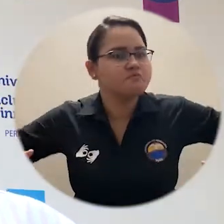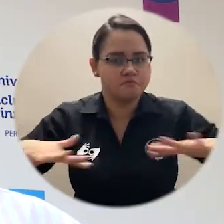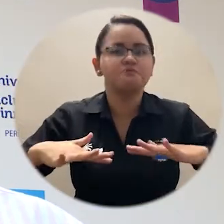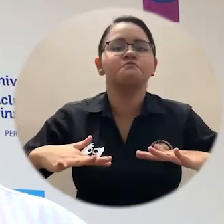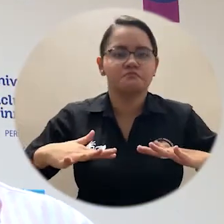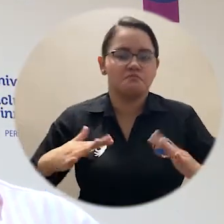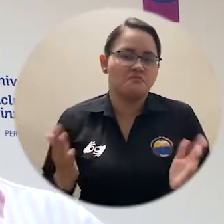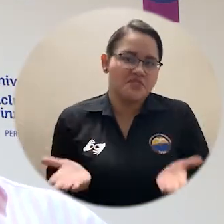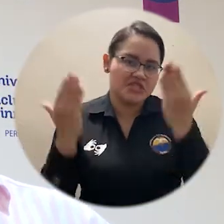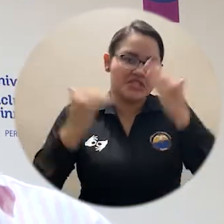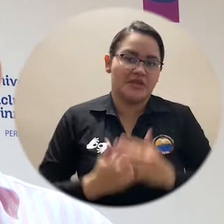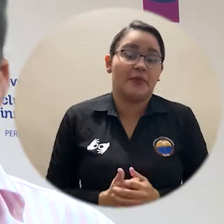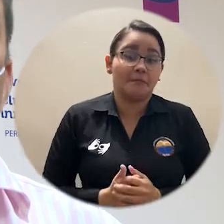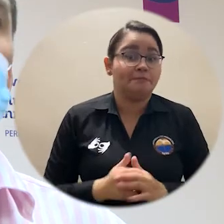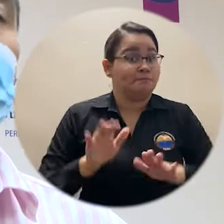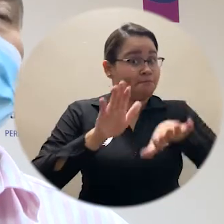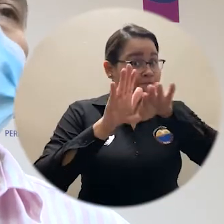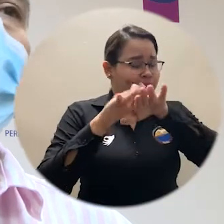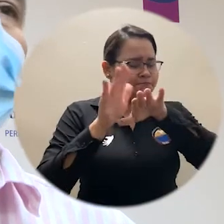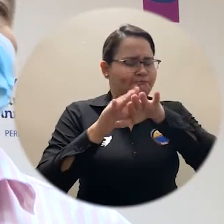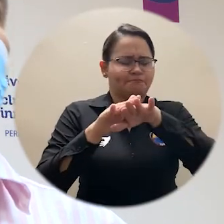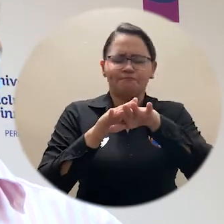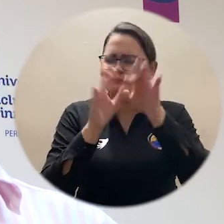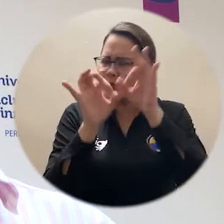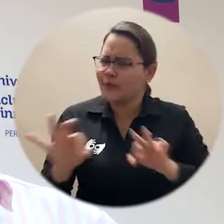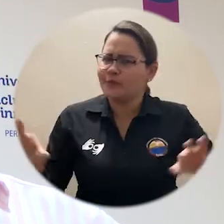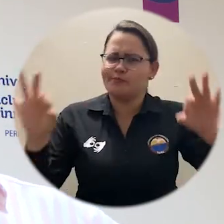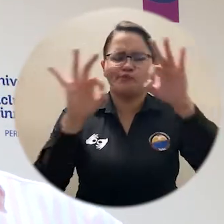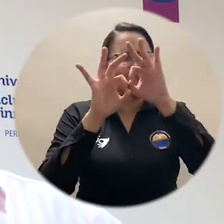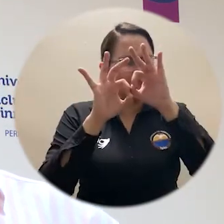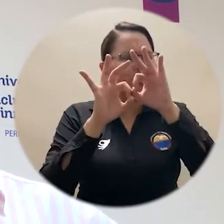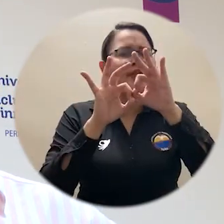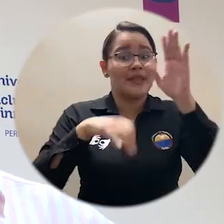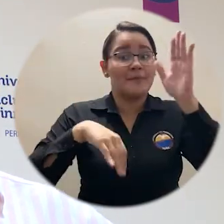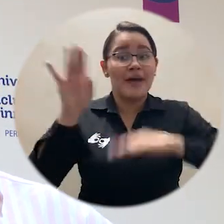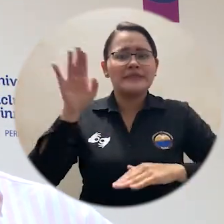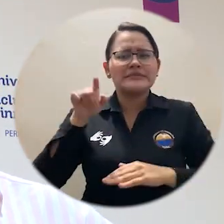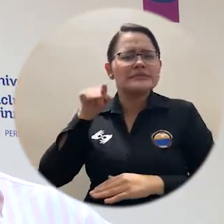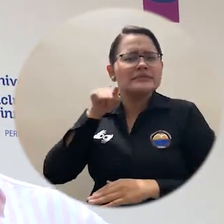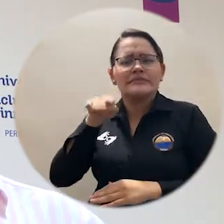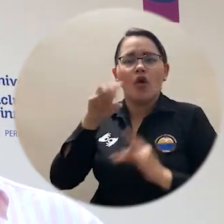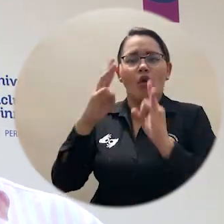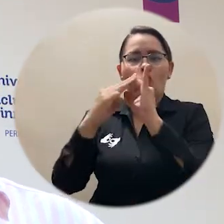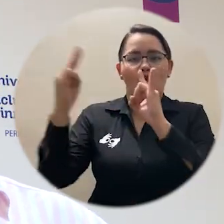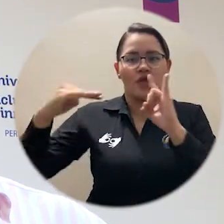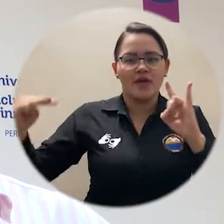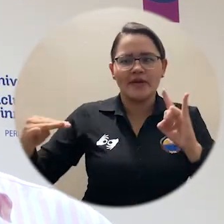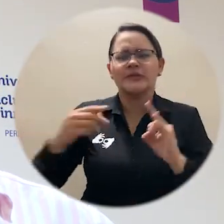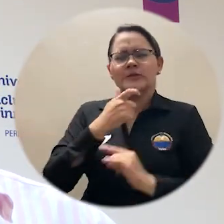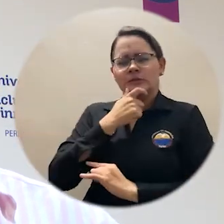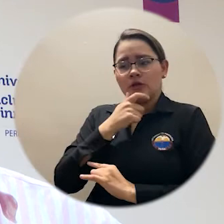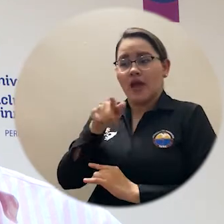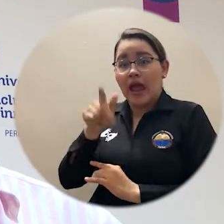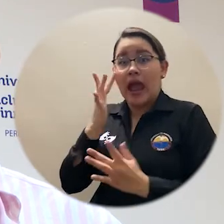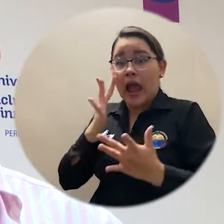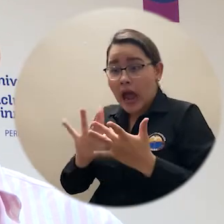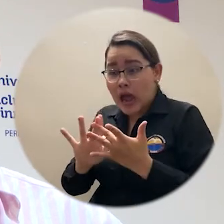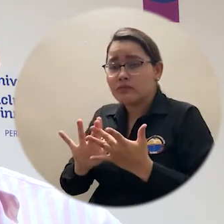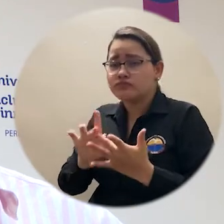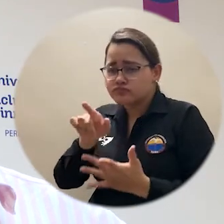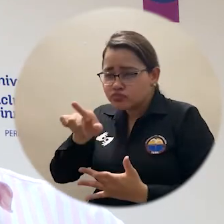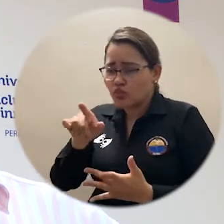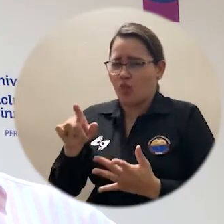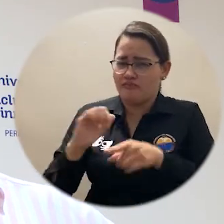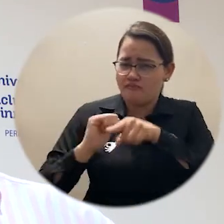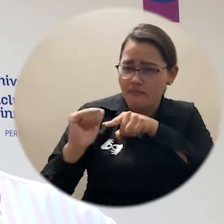cómodo, fácil, es de reconocer que la universidad les va a reconocer a ellos un cierto porcentaje de acuerdo al salario